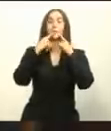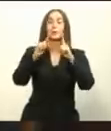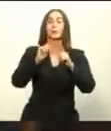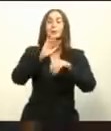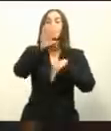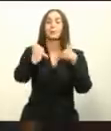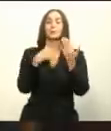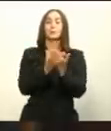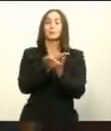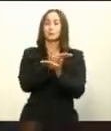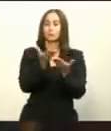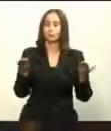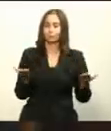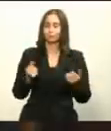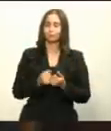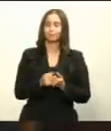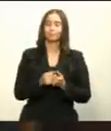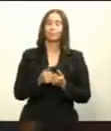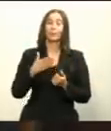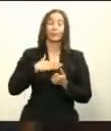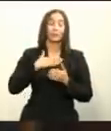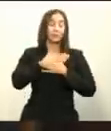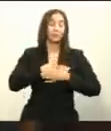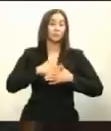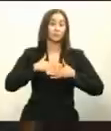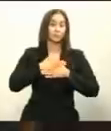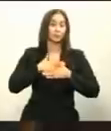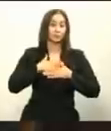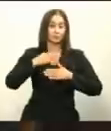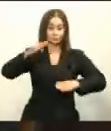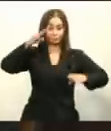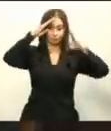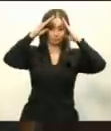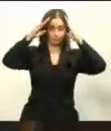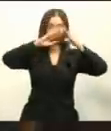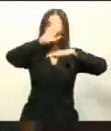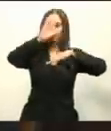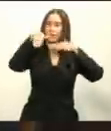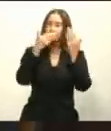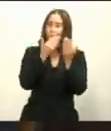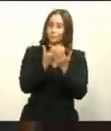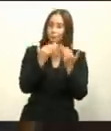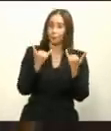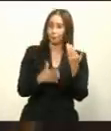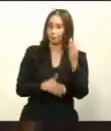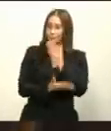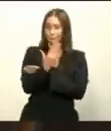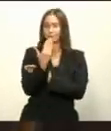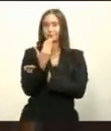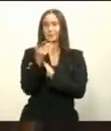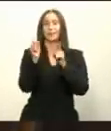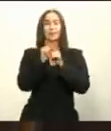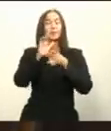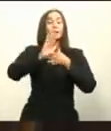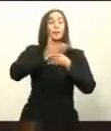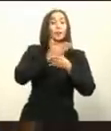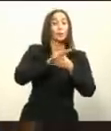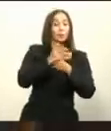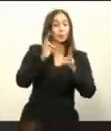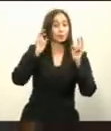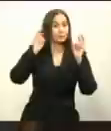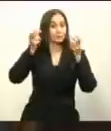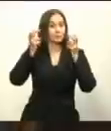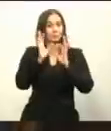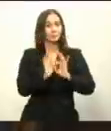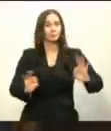es un placer y un gusto saludarles esta mañana a todos y a todas y sobre todo poder compartir con ustedes un tema